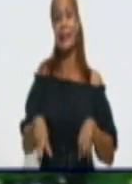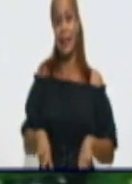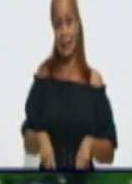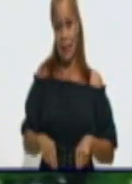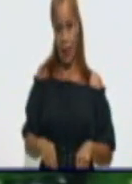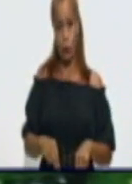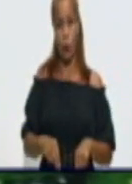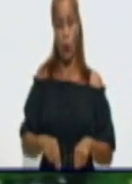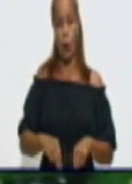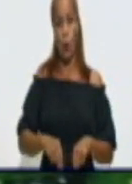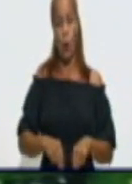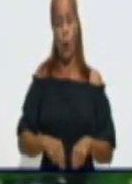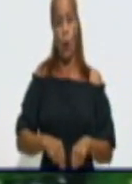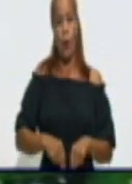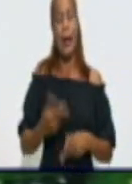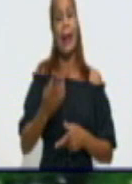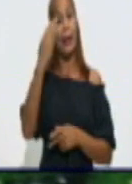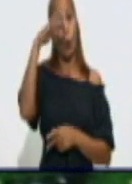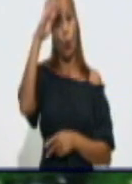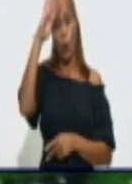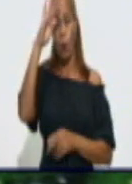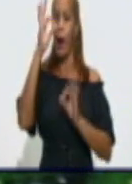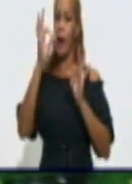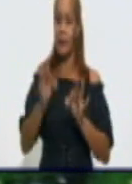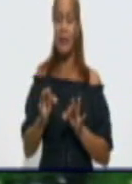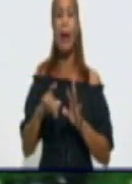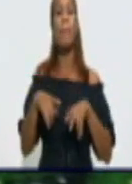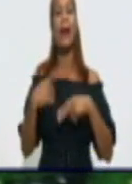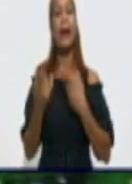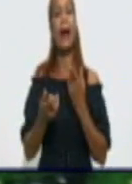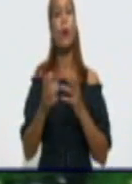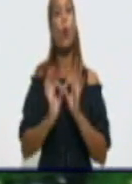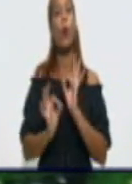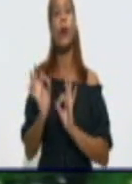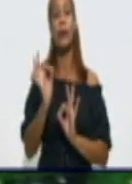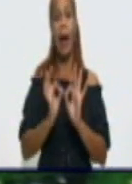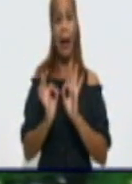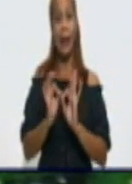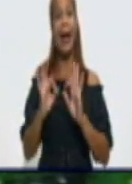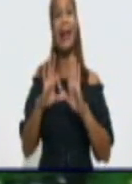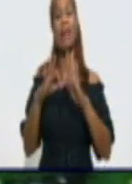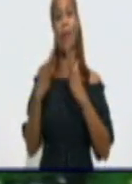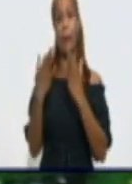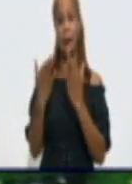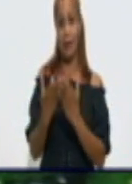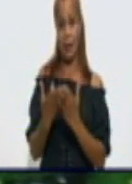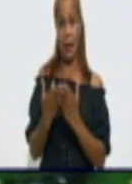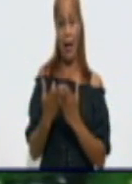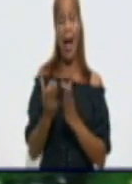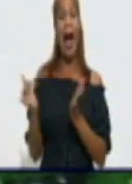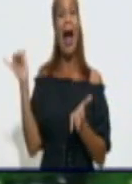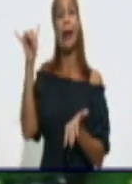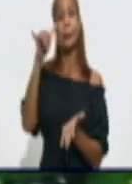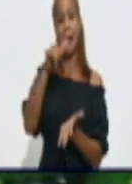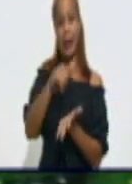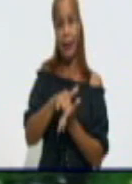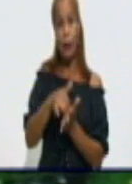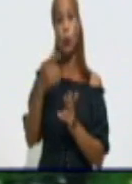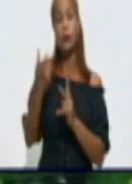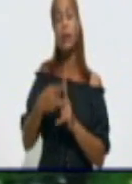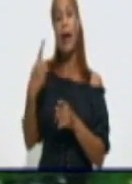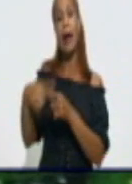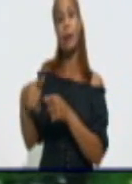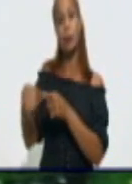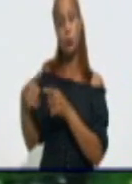al viajero internacional, a su familia y al resto de la población. Nosotros tenemos que tener